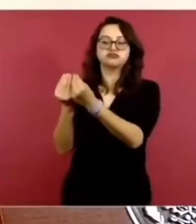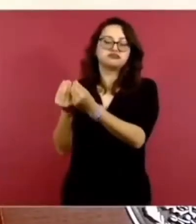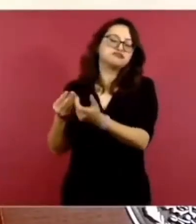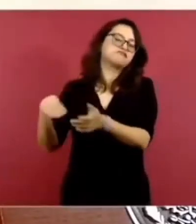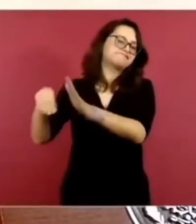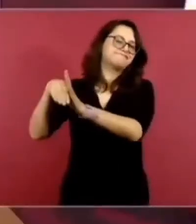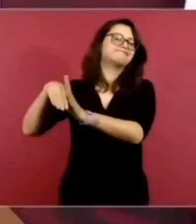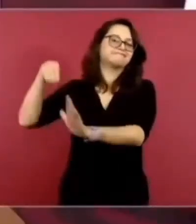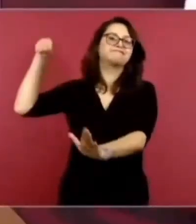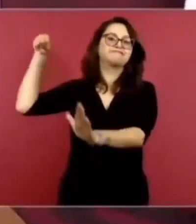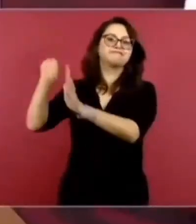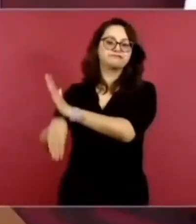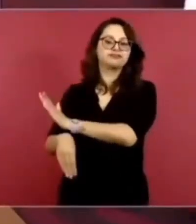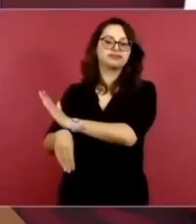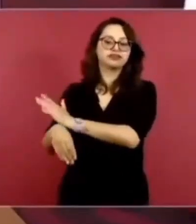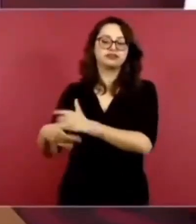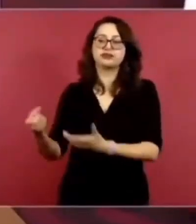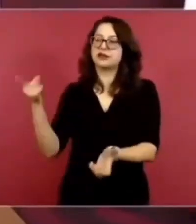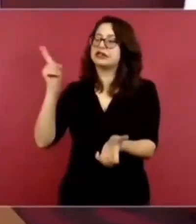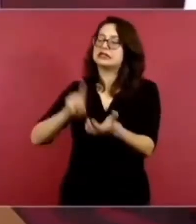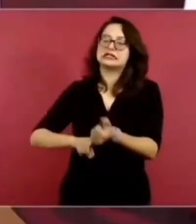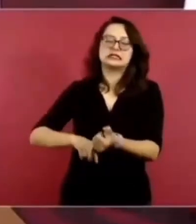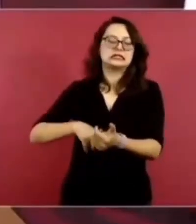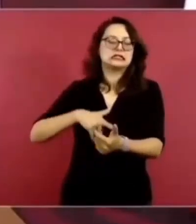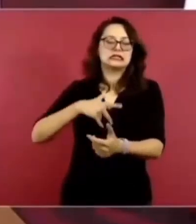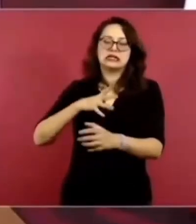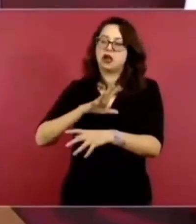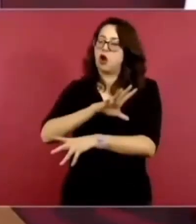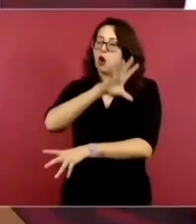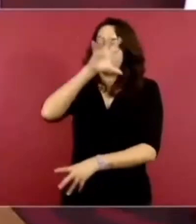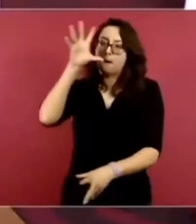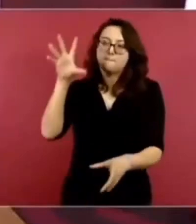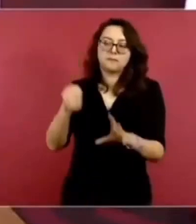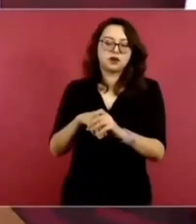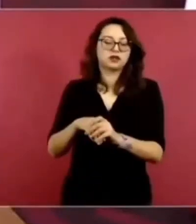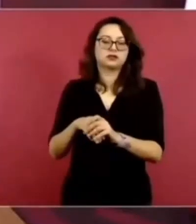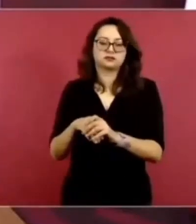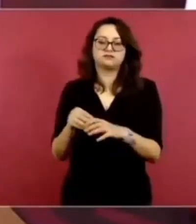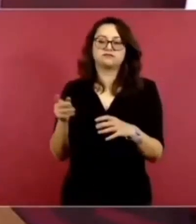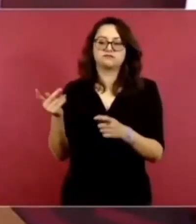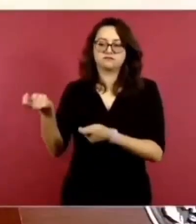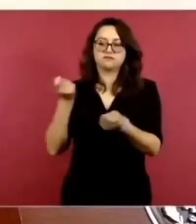de panistas